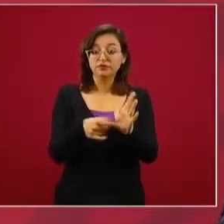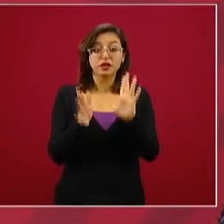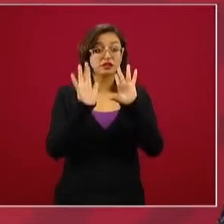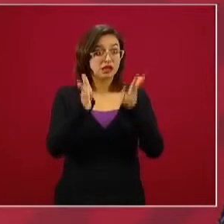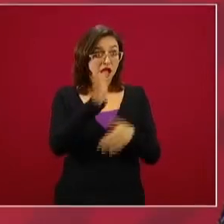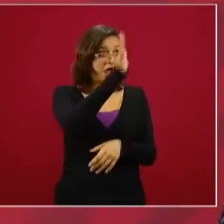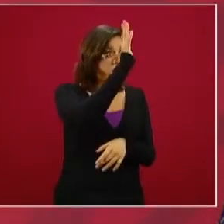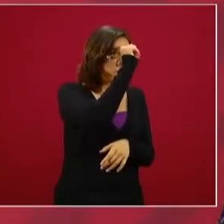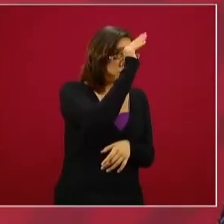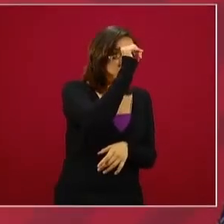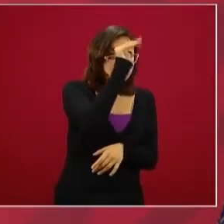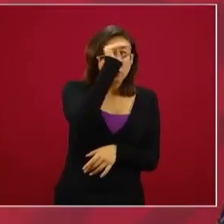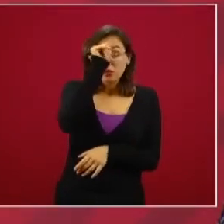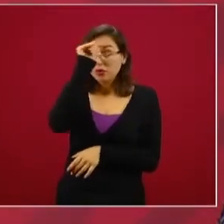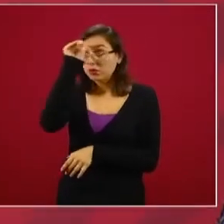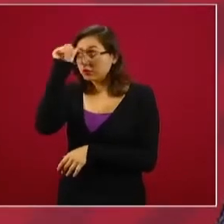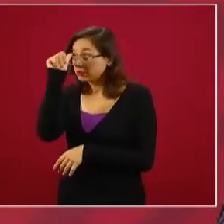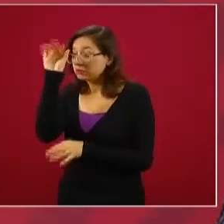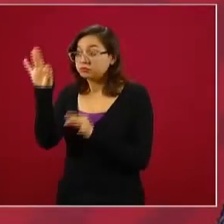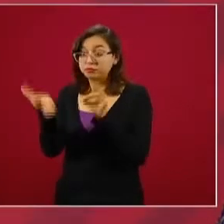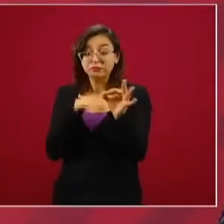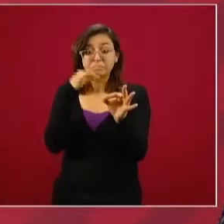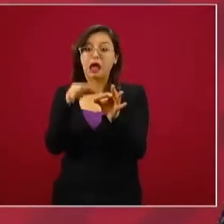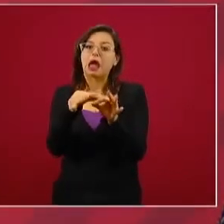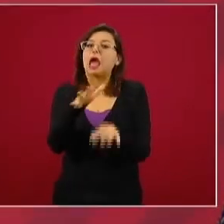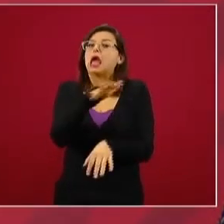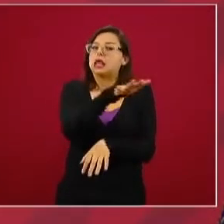en lo general,